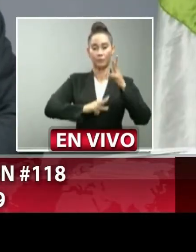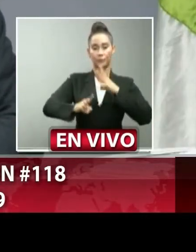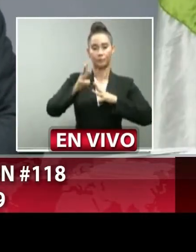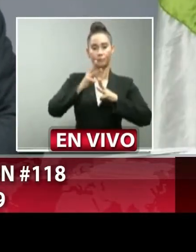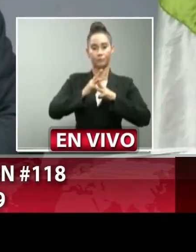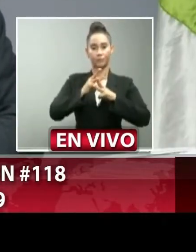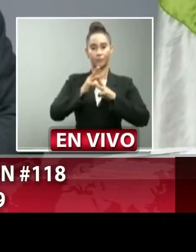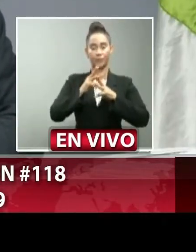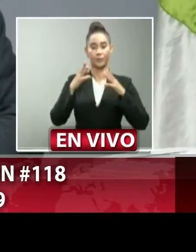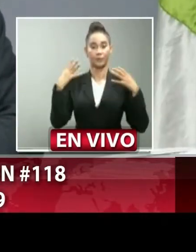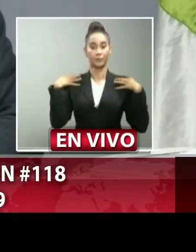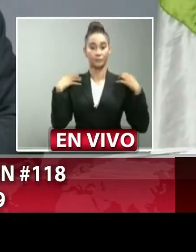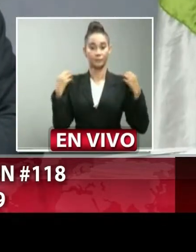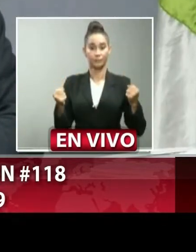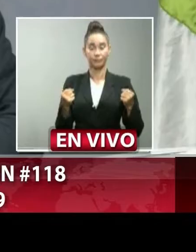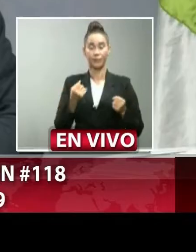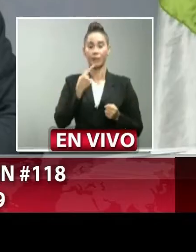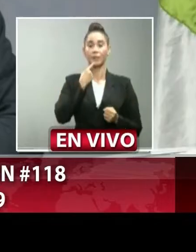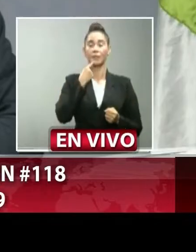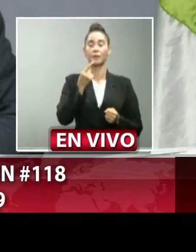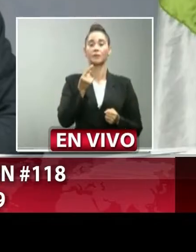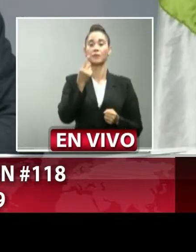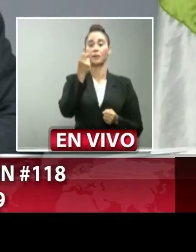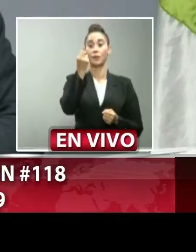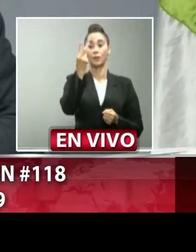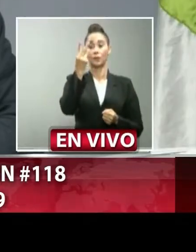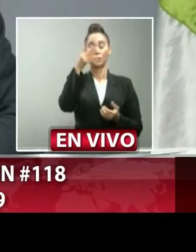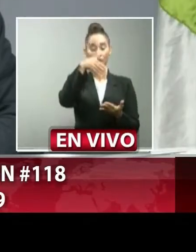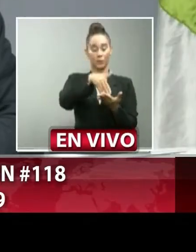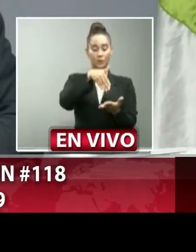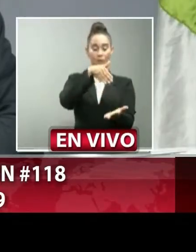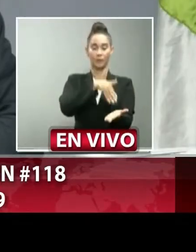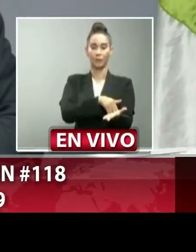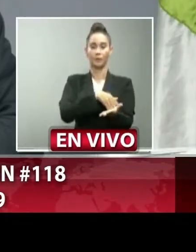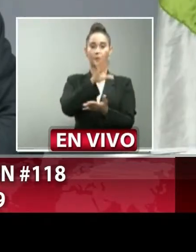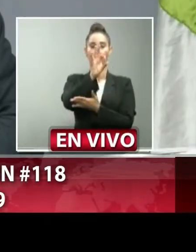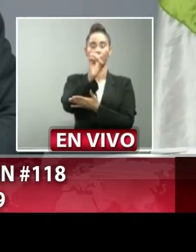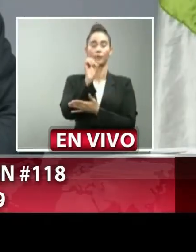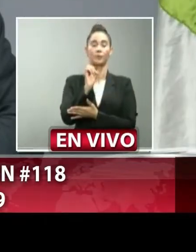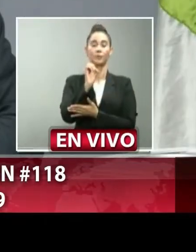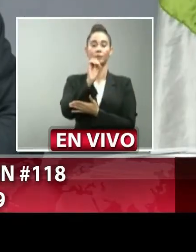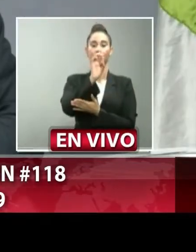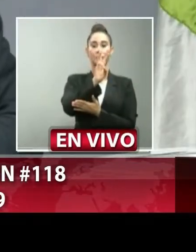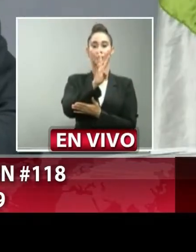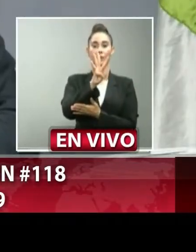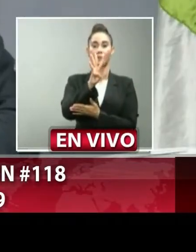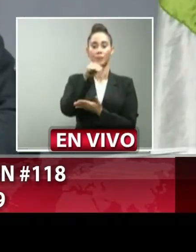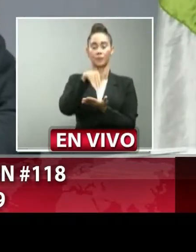reporta 12.964